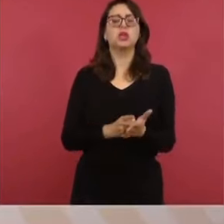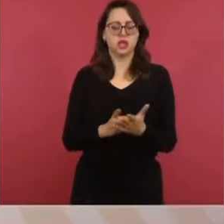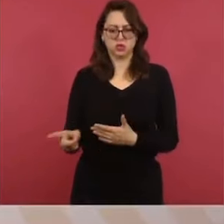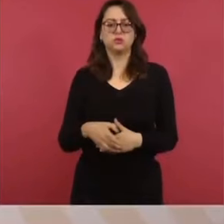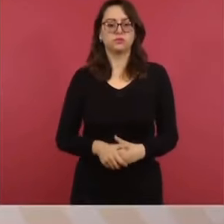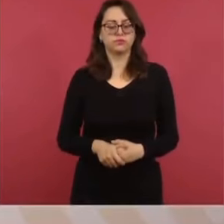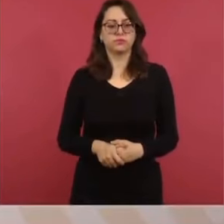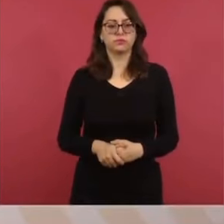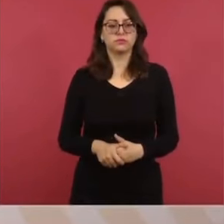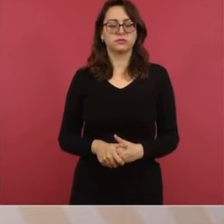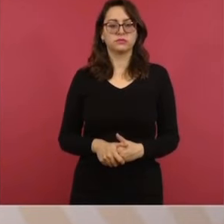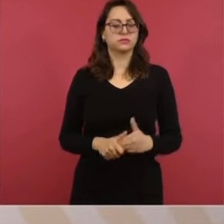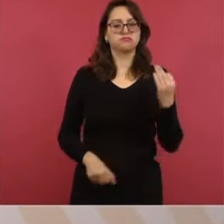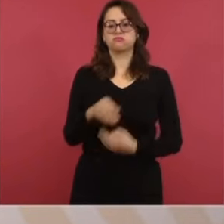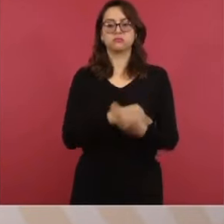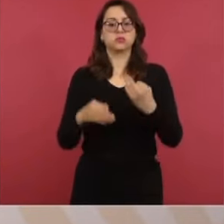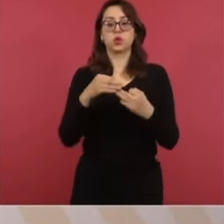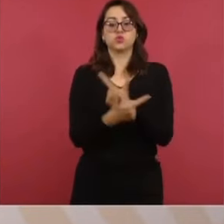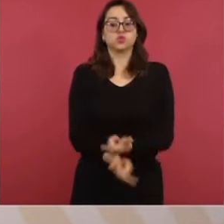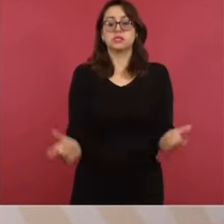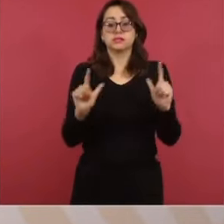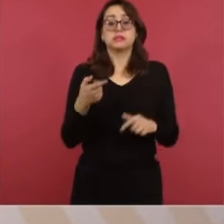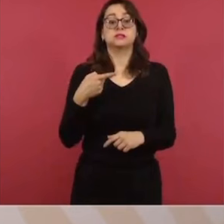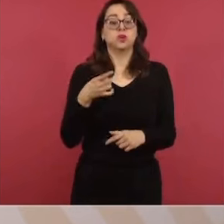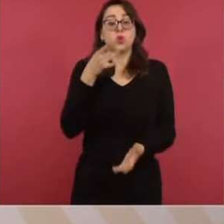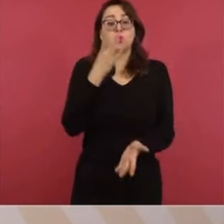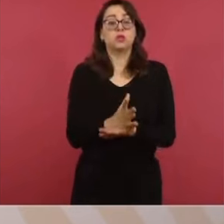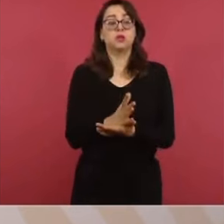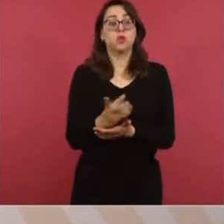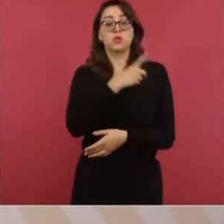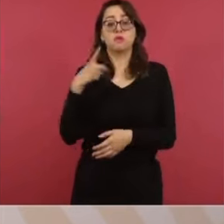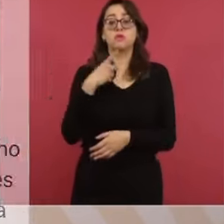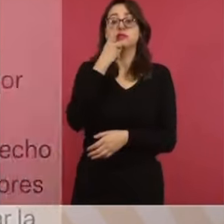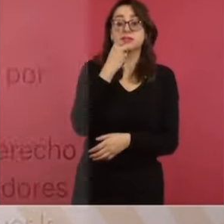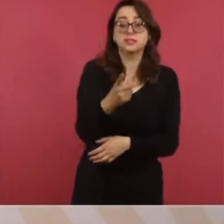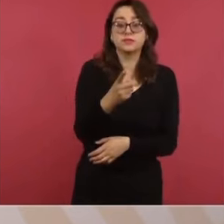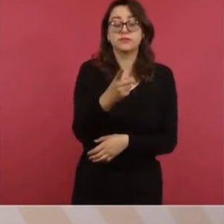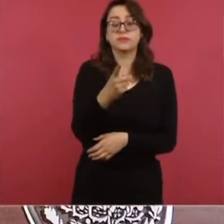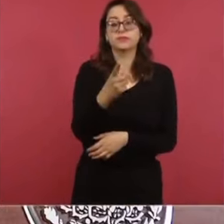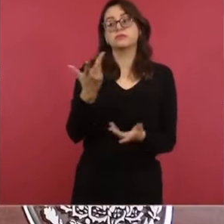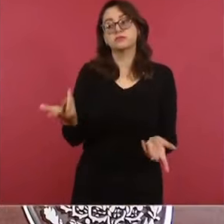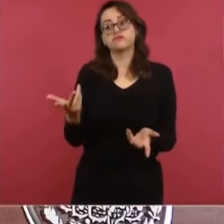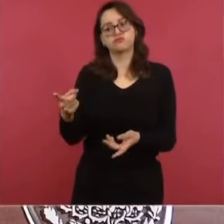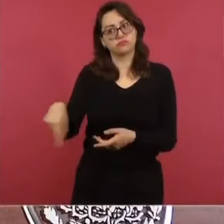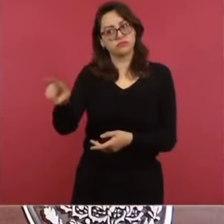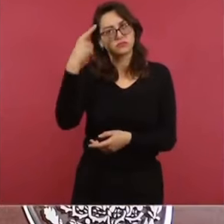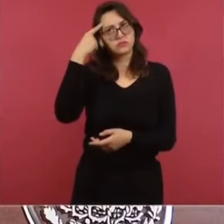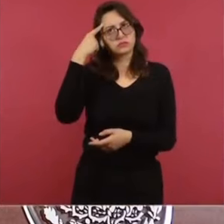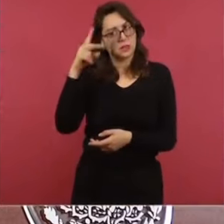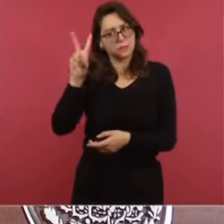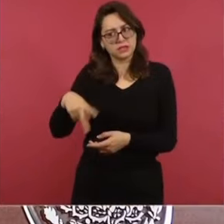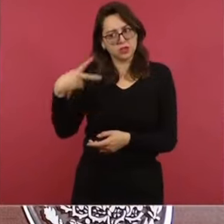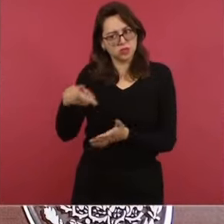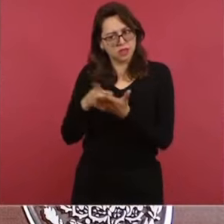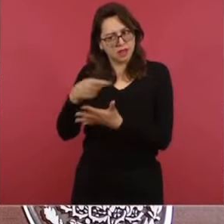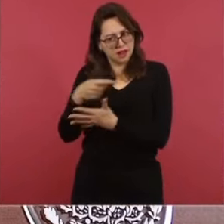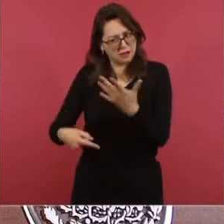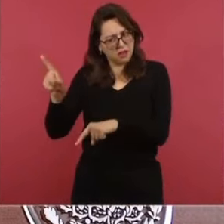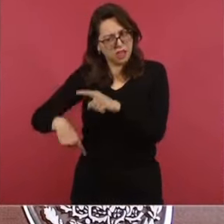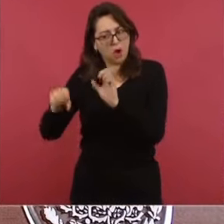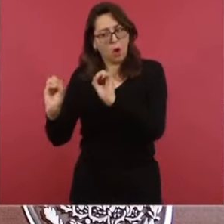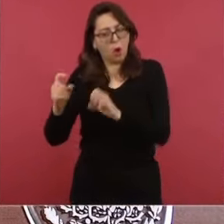y somos libres nada más que no los manipulen, que tomen en cuenta que era un exceso